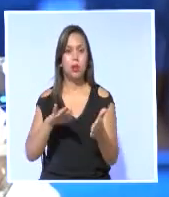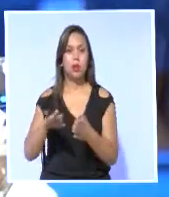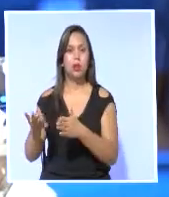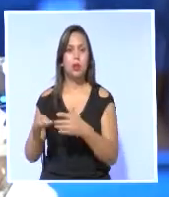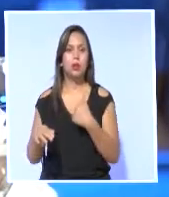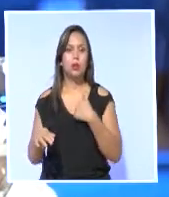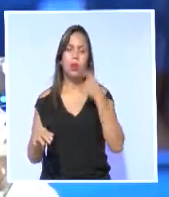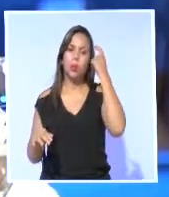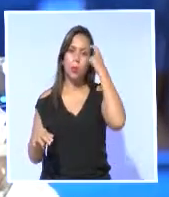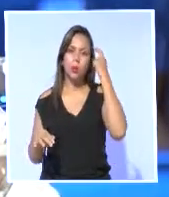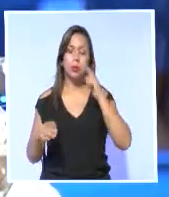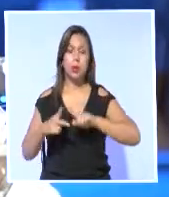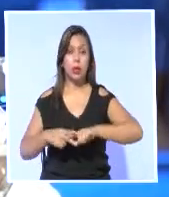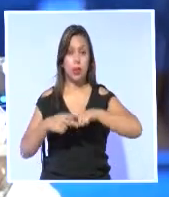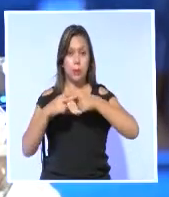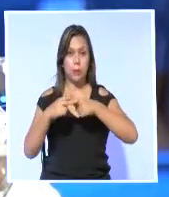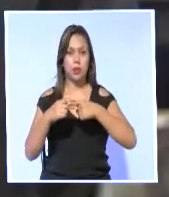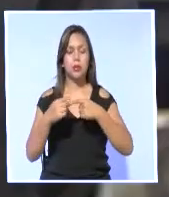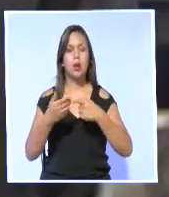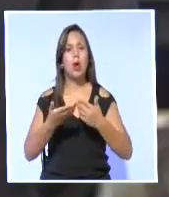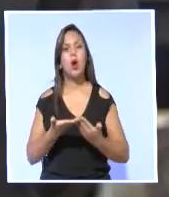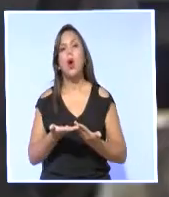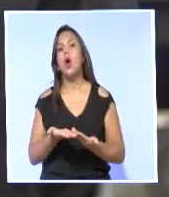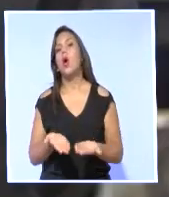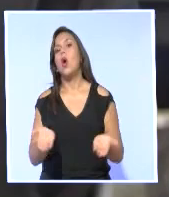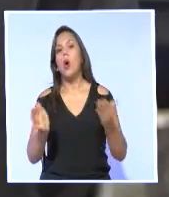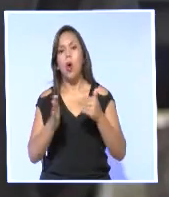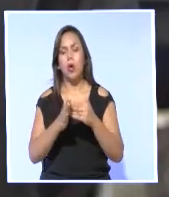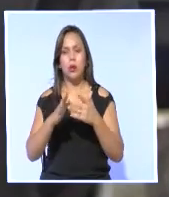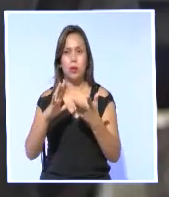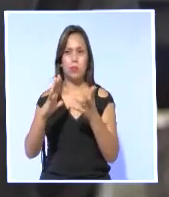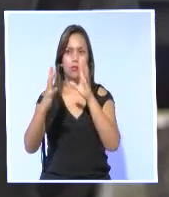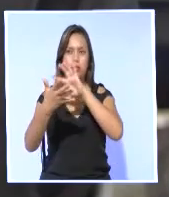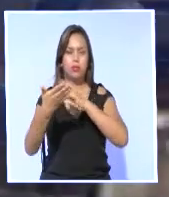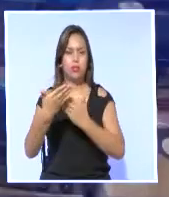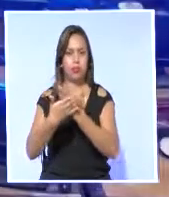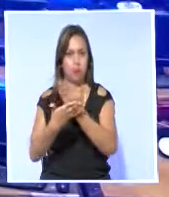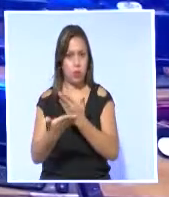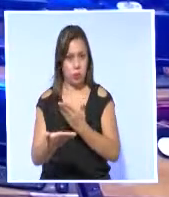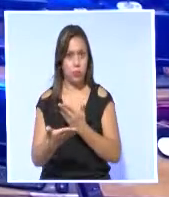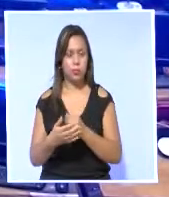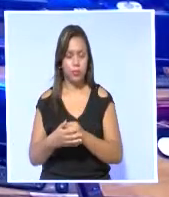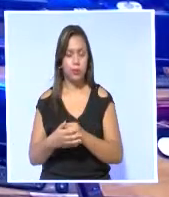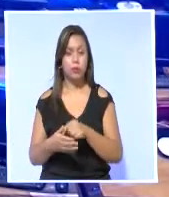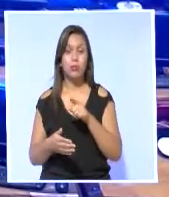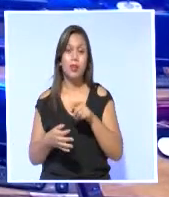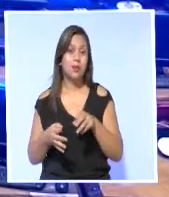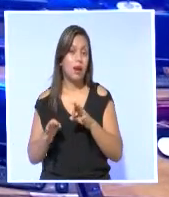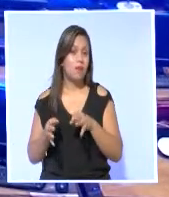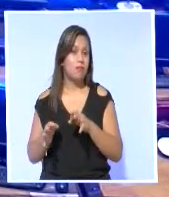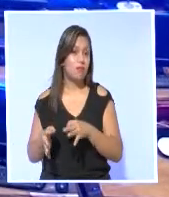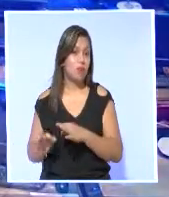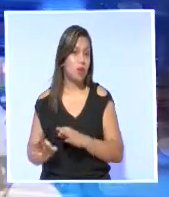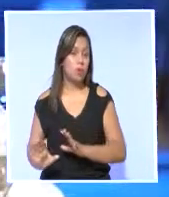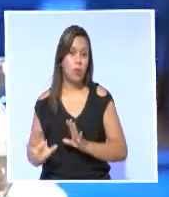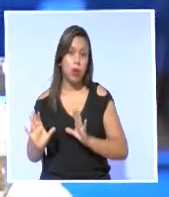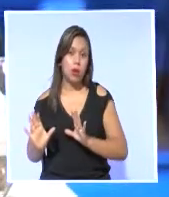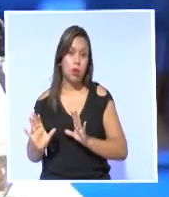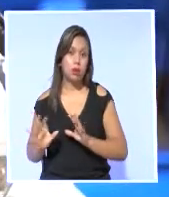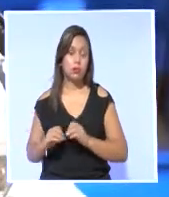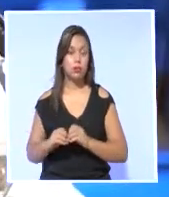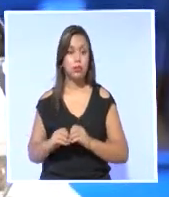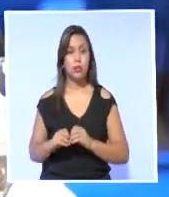profe, que se inicie una renovación de los jugadores, pero quizás la forma es como